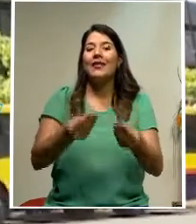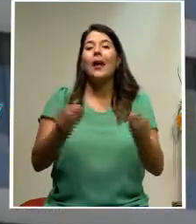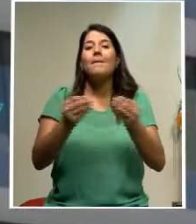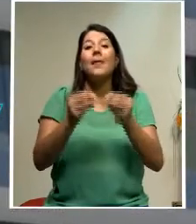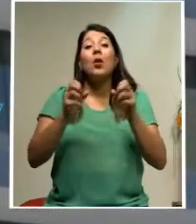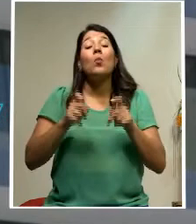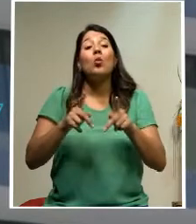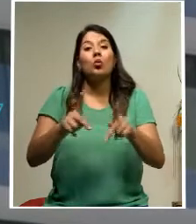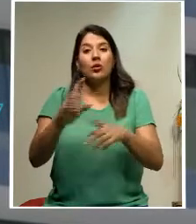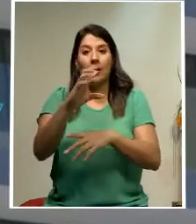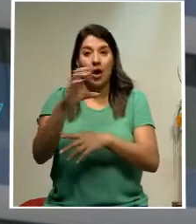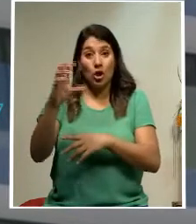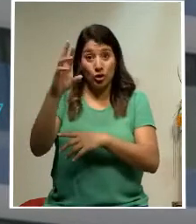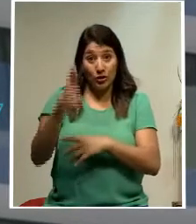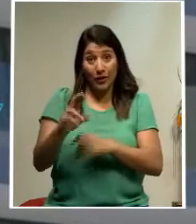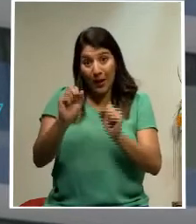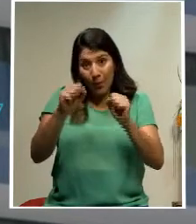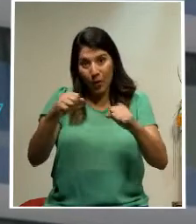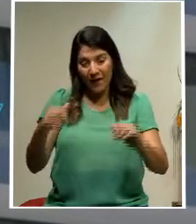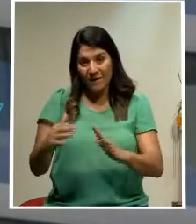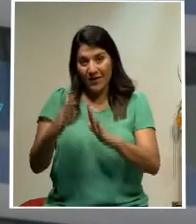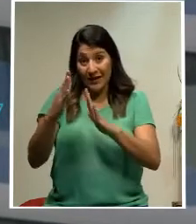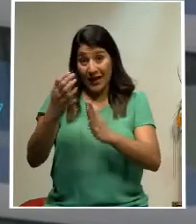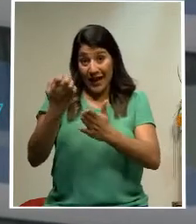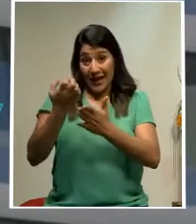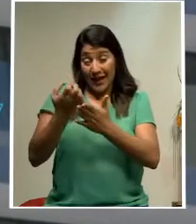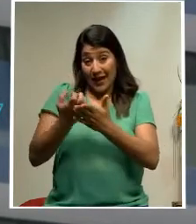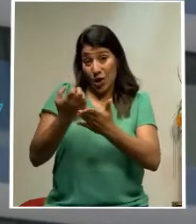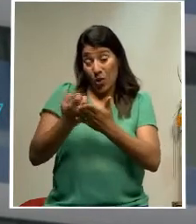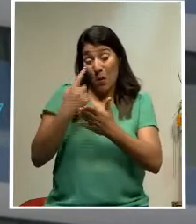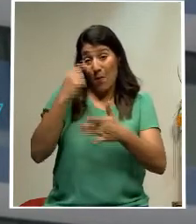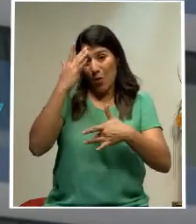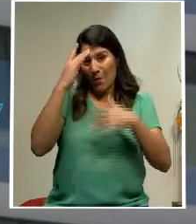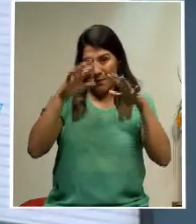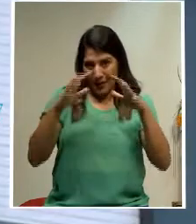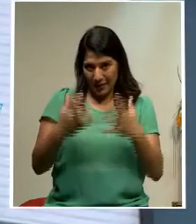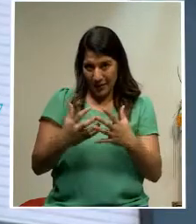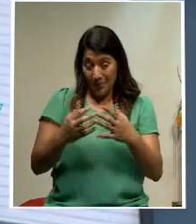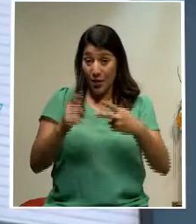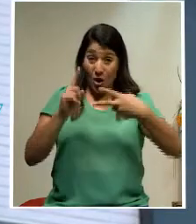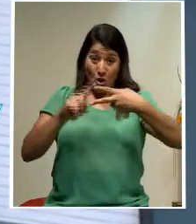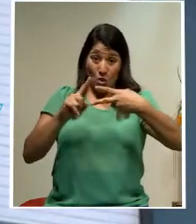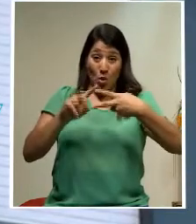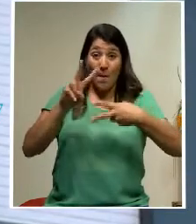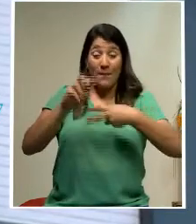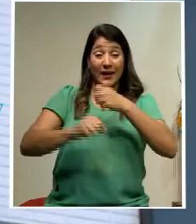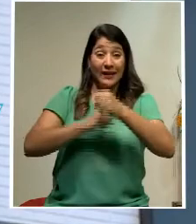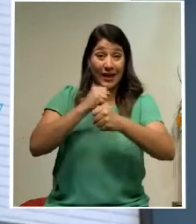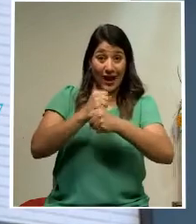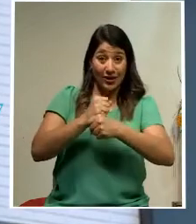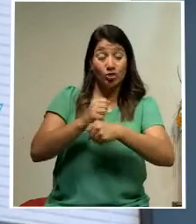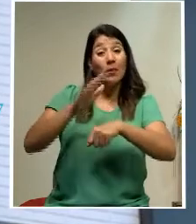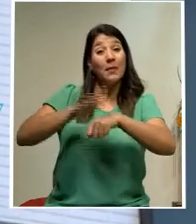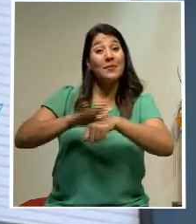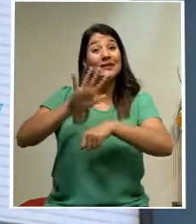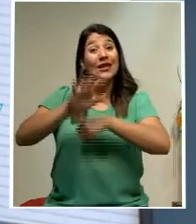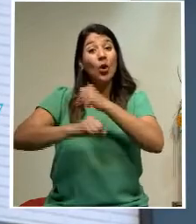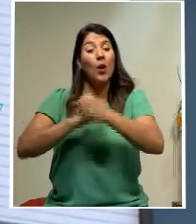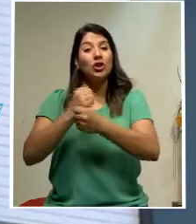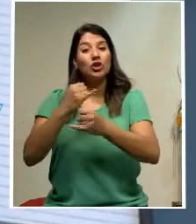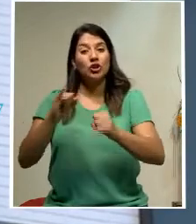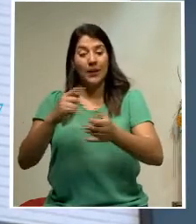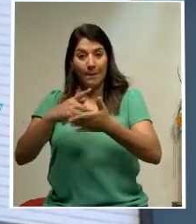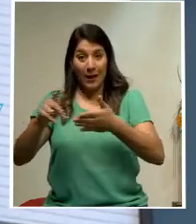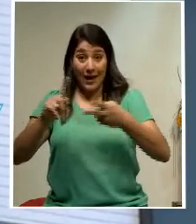la contracción provocada por la pandemia. Uno de los préstamos sería 20 años con un periodo de gracia de 5 años. El otro sería